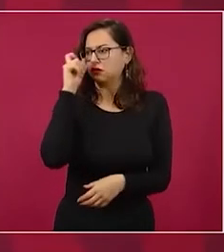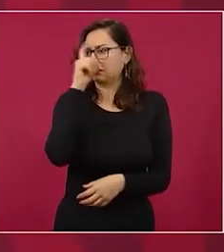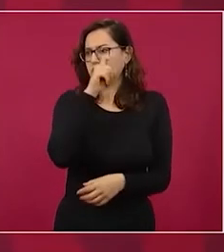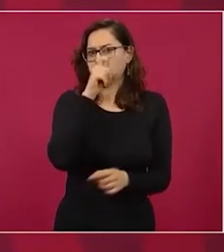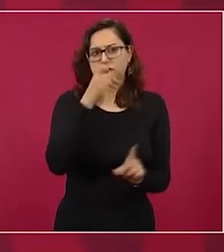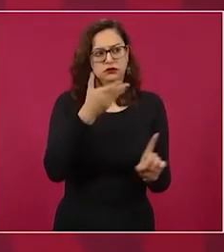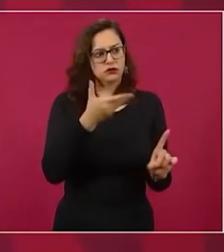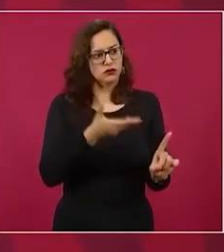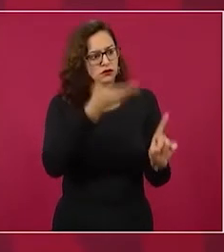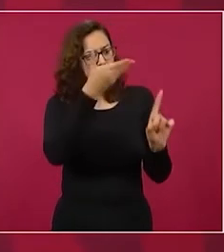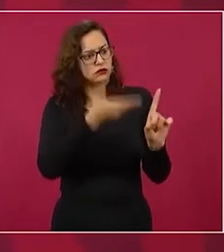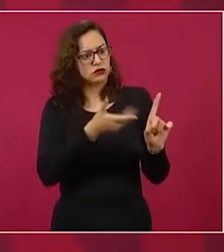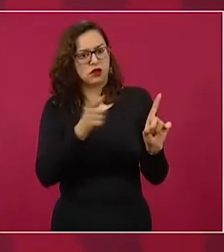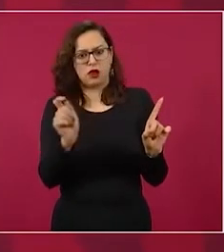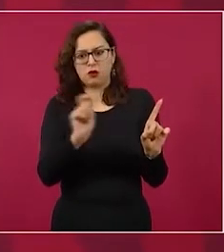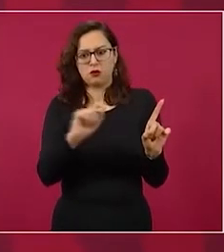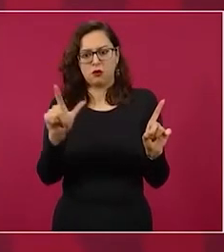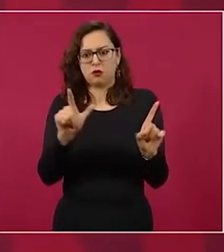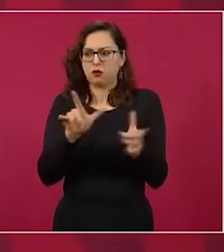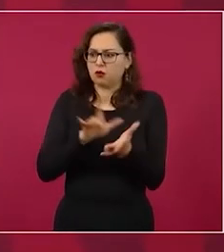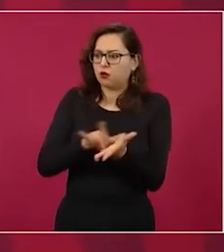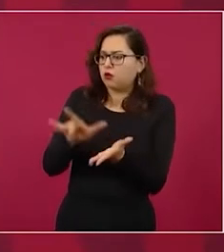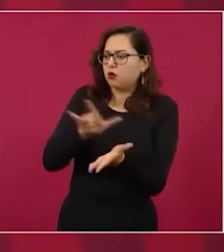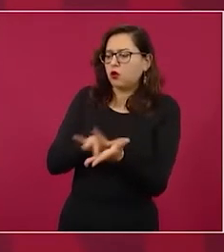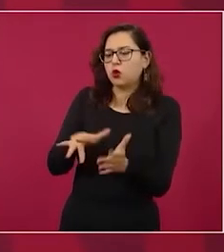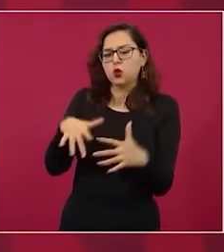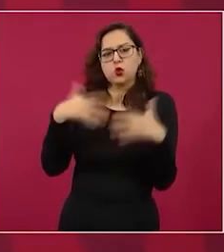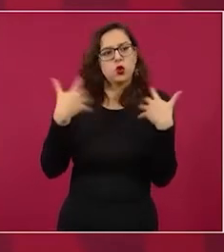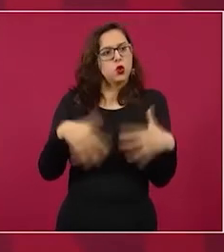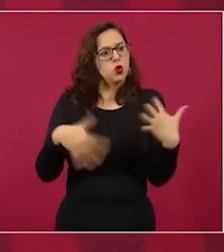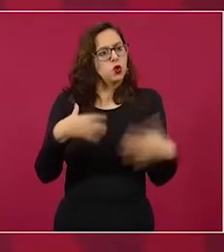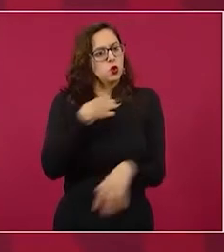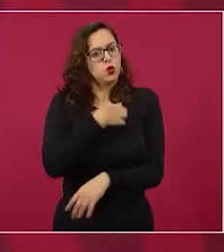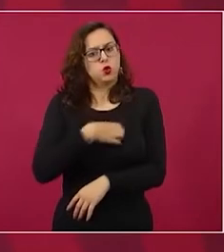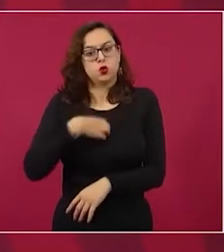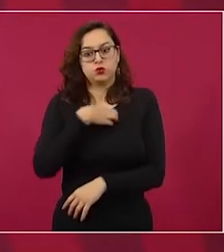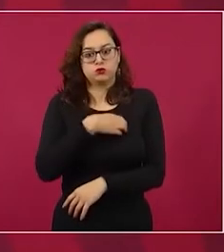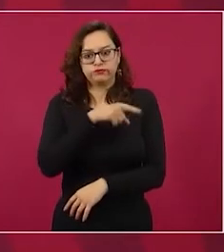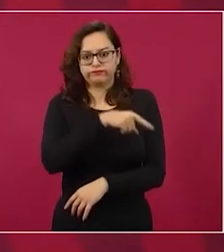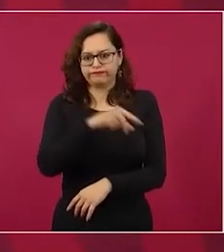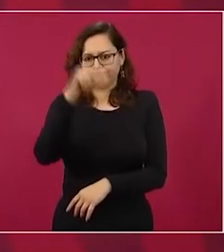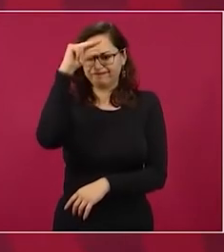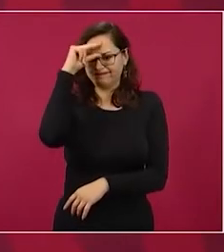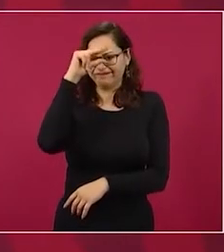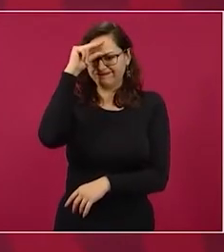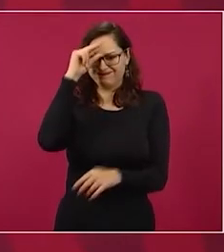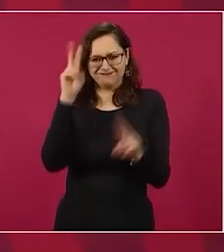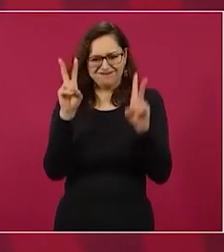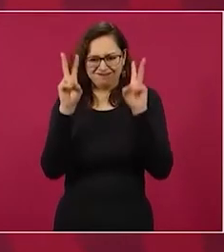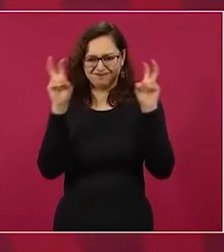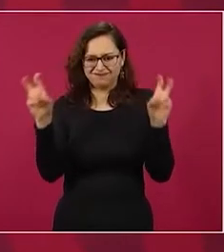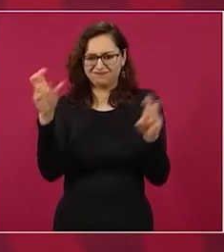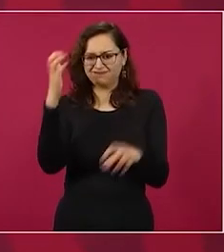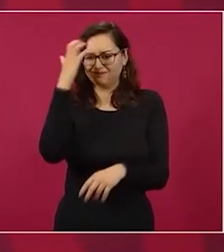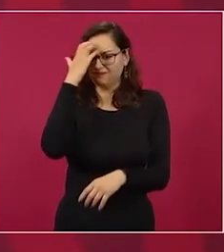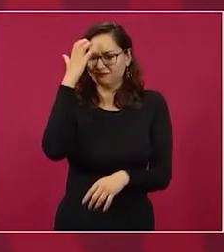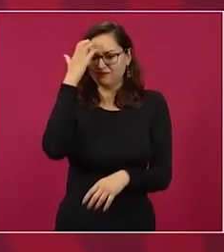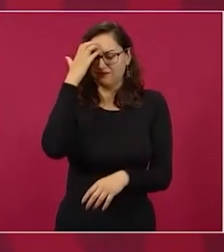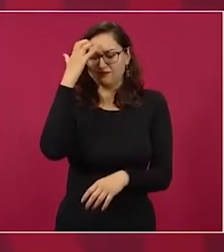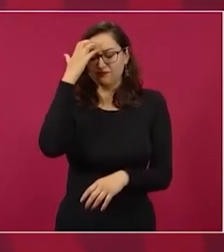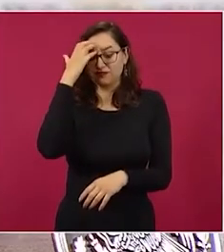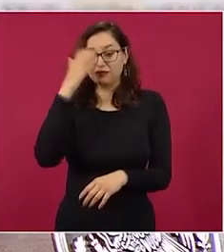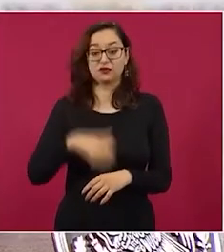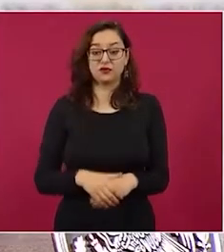profesional con tanto conocimiento sobre la materia es de los